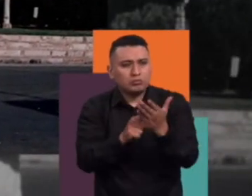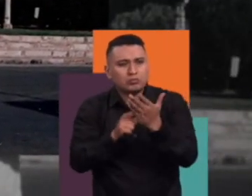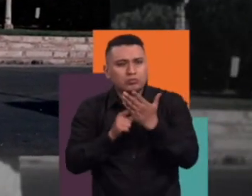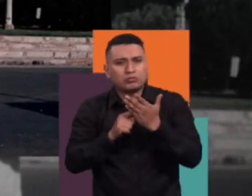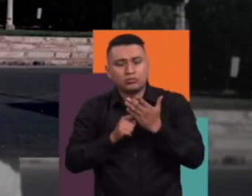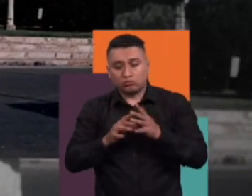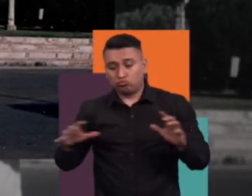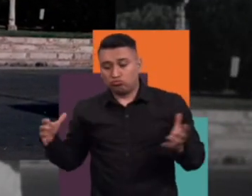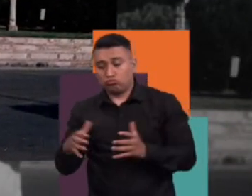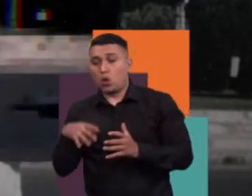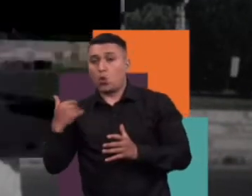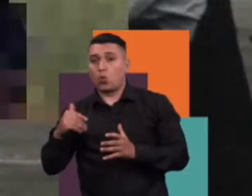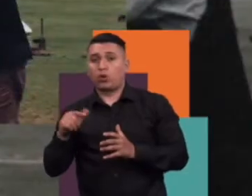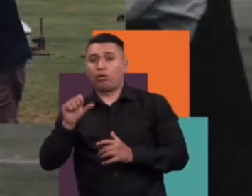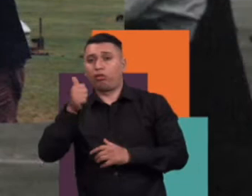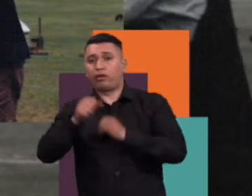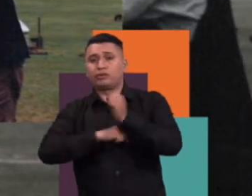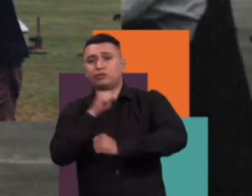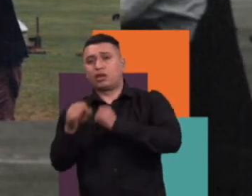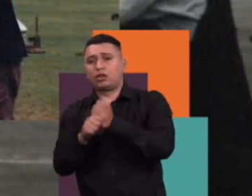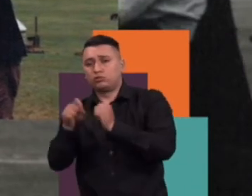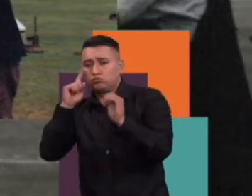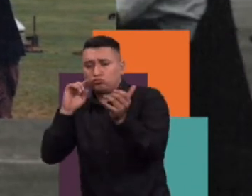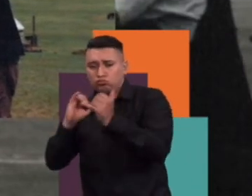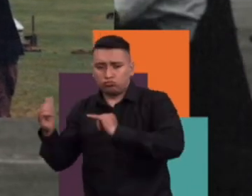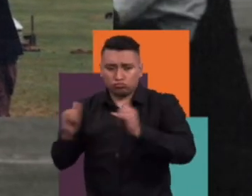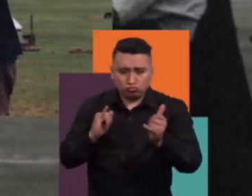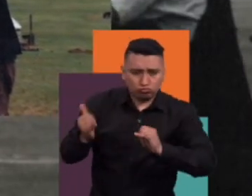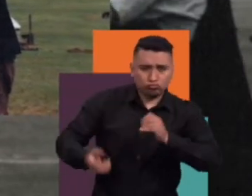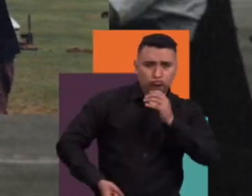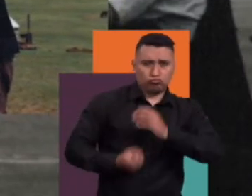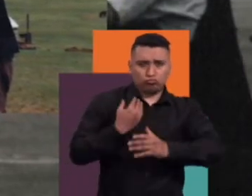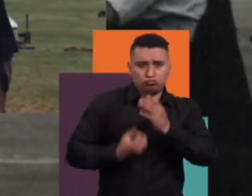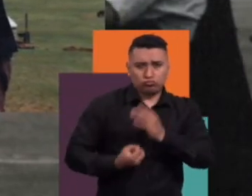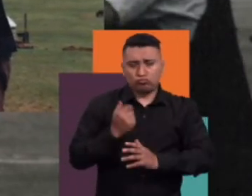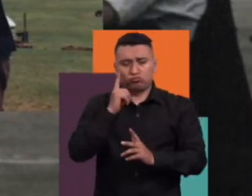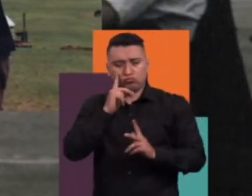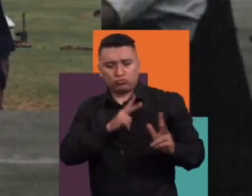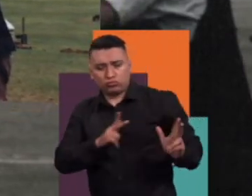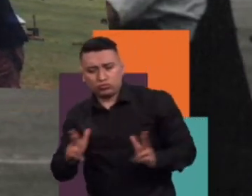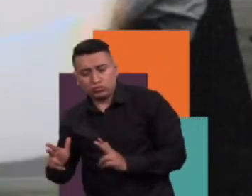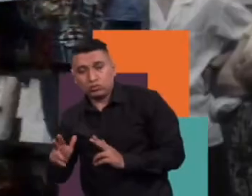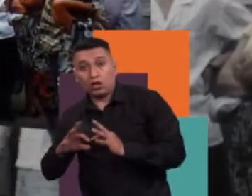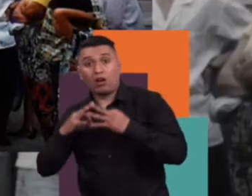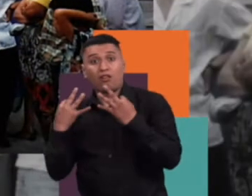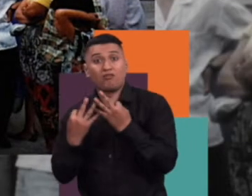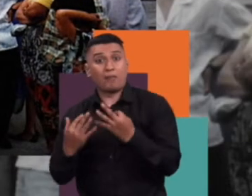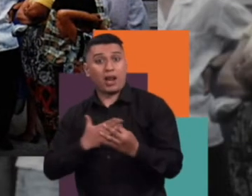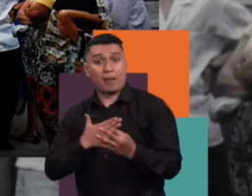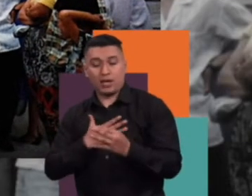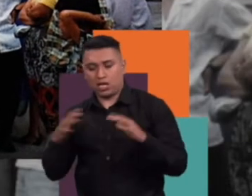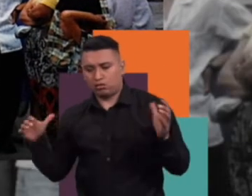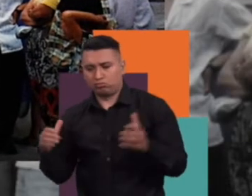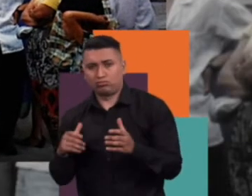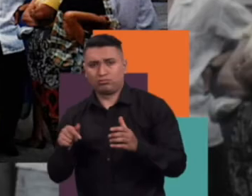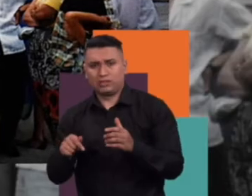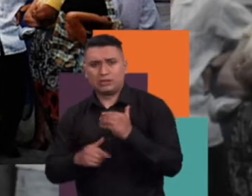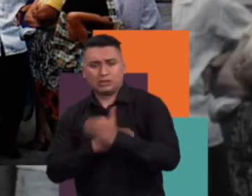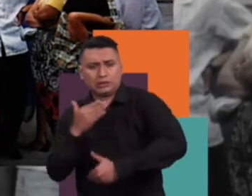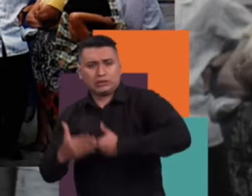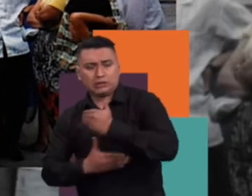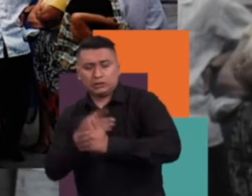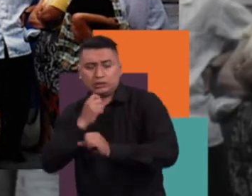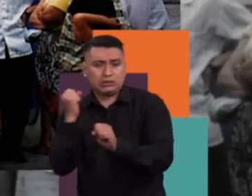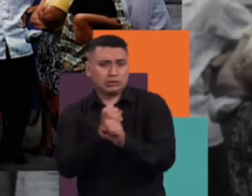trabajando en el programa, durante más de 10 años lo grabé, lo produje, lo edité, estuvimos trabajando todos en lo que era el